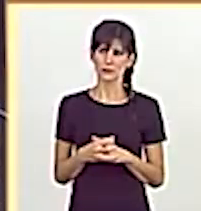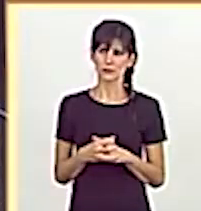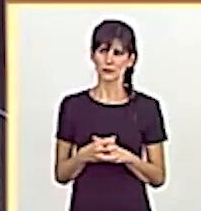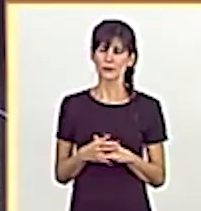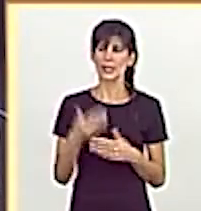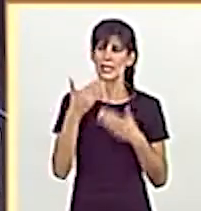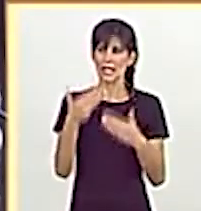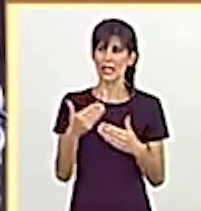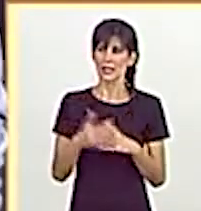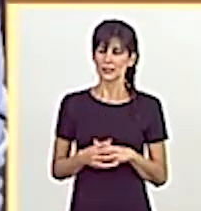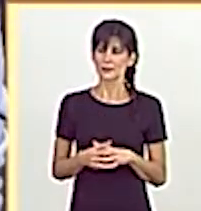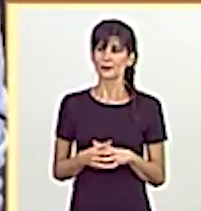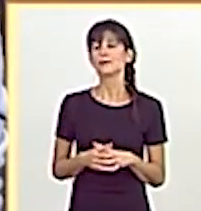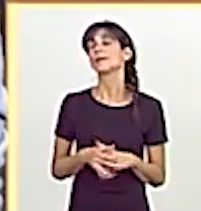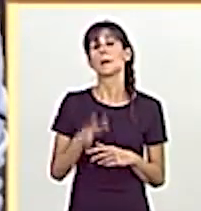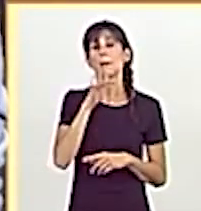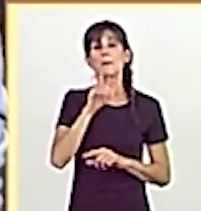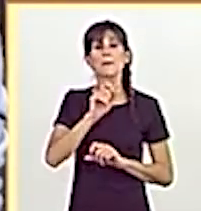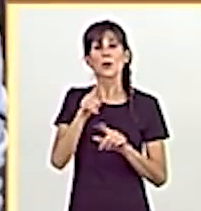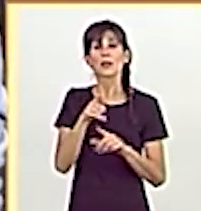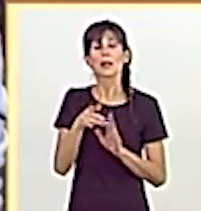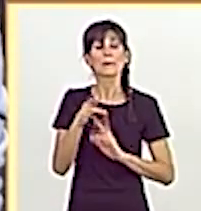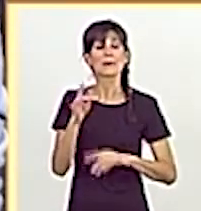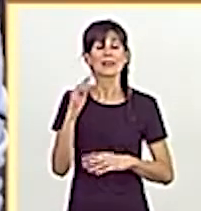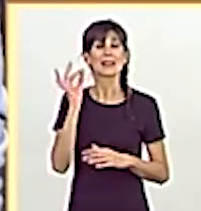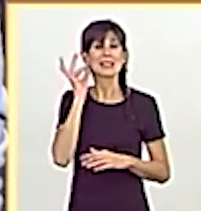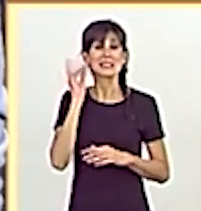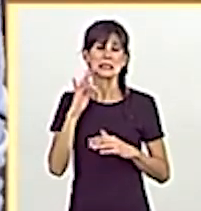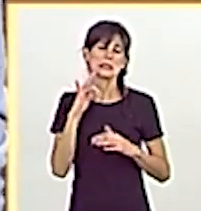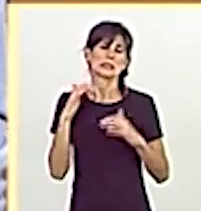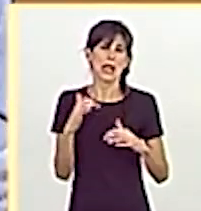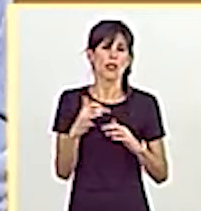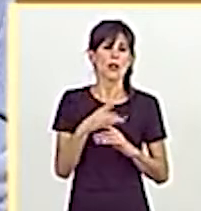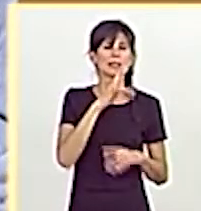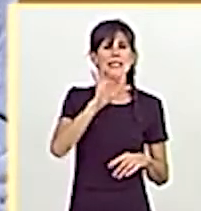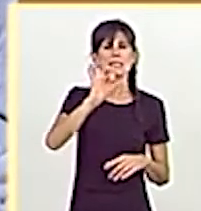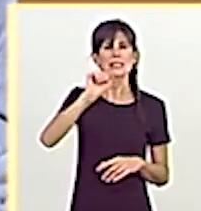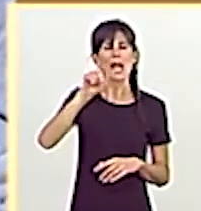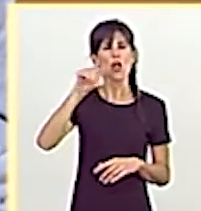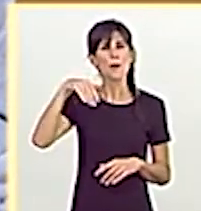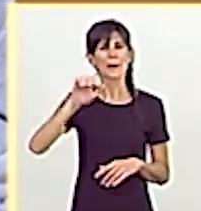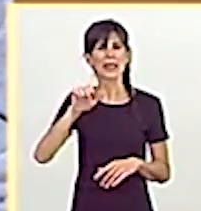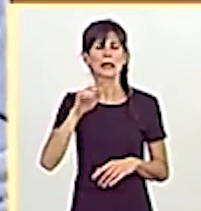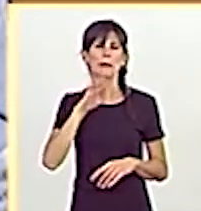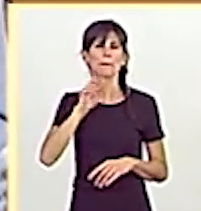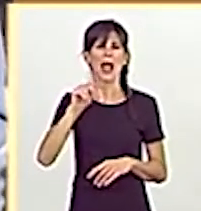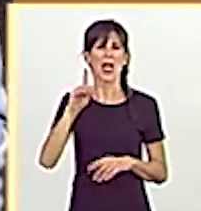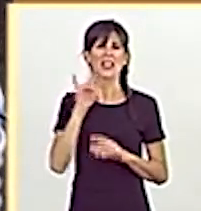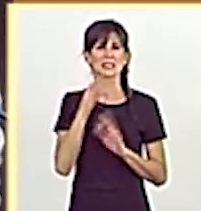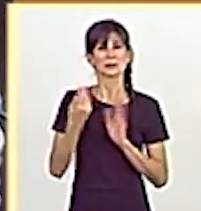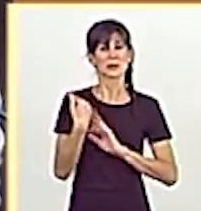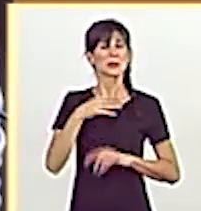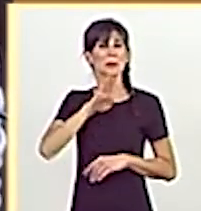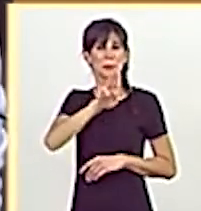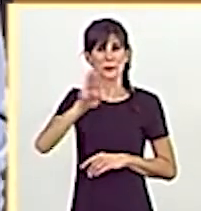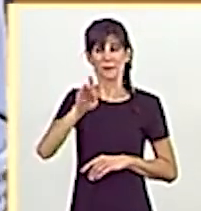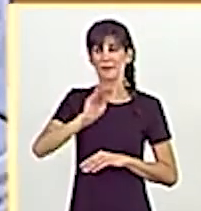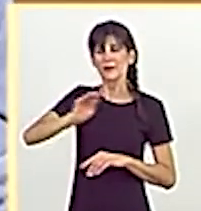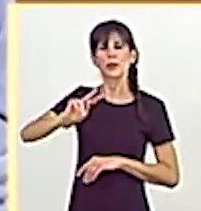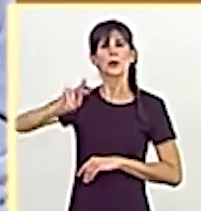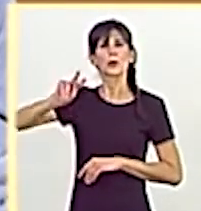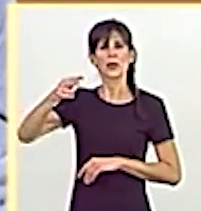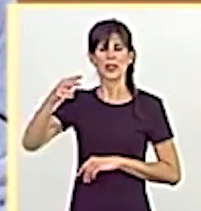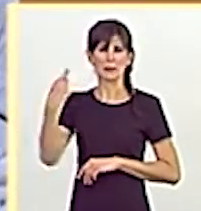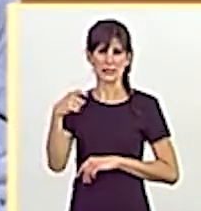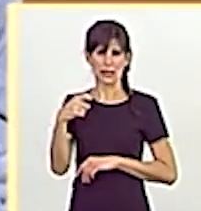Gracias. Pregunta de la senadora Doña Salomé Pradastén del Grupo Parlamentario Popular, dirigida a la vicepresidenta